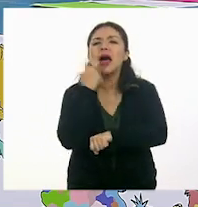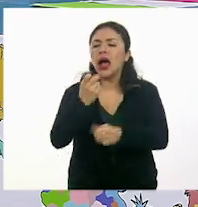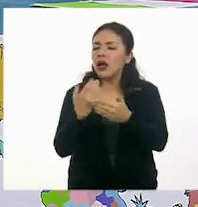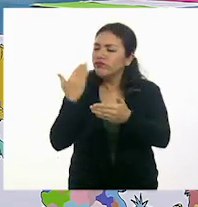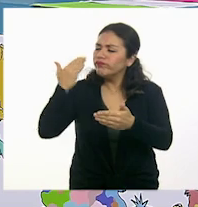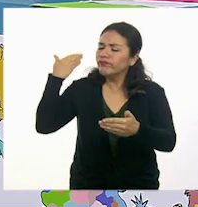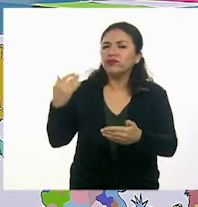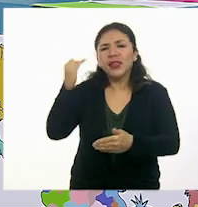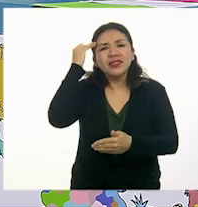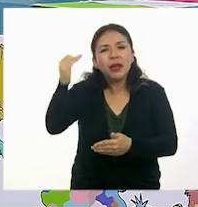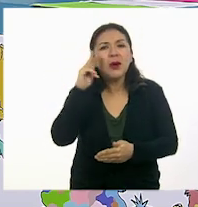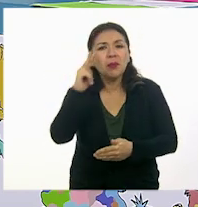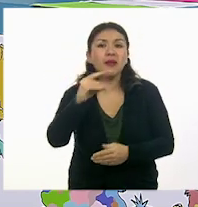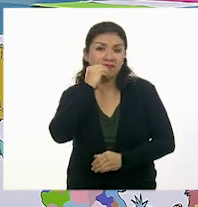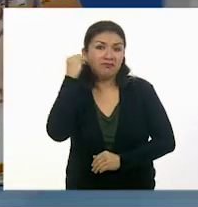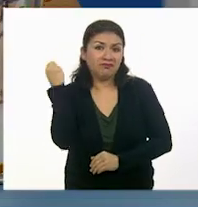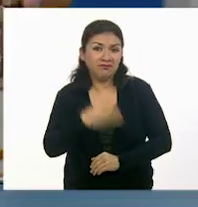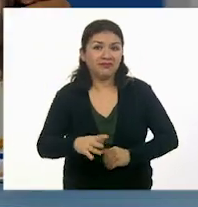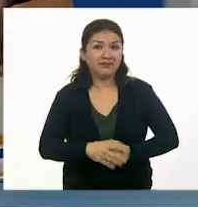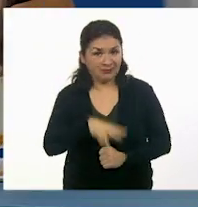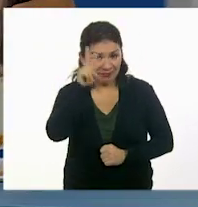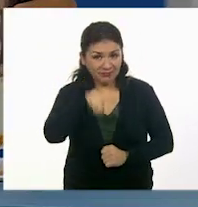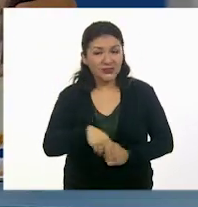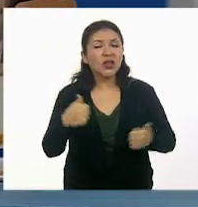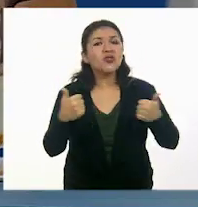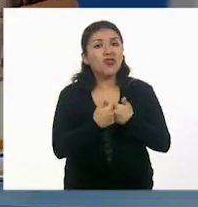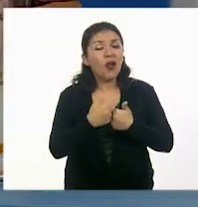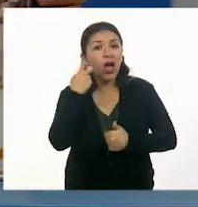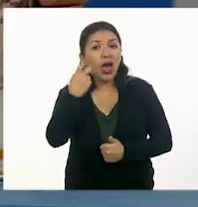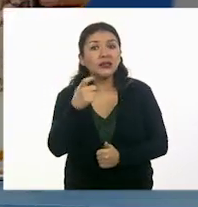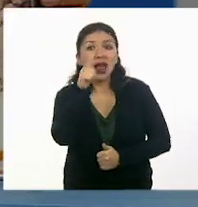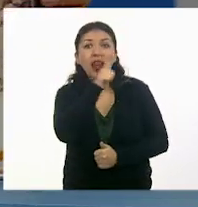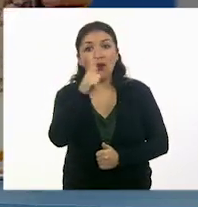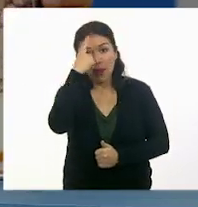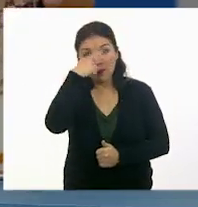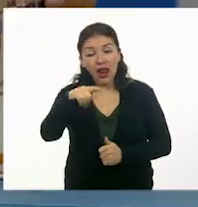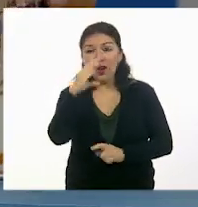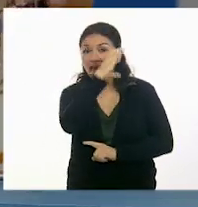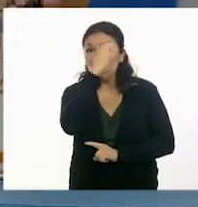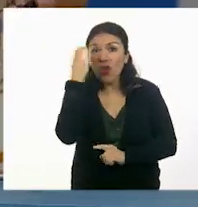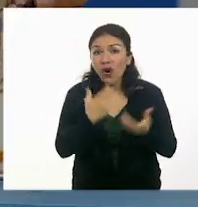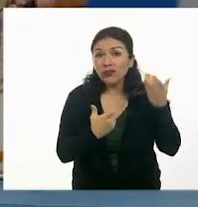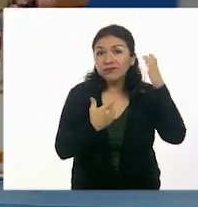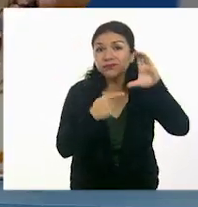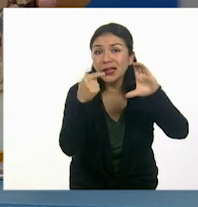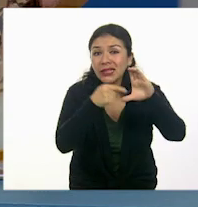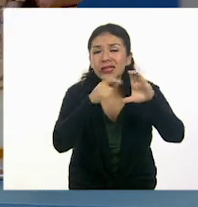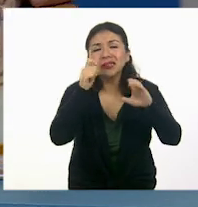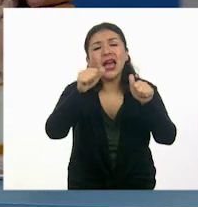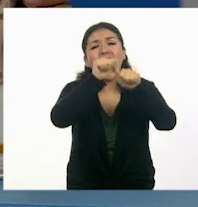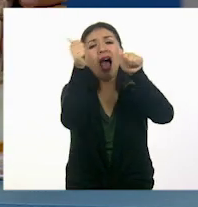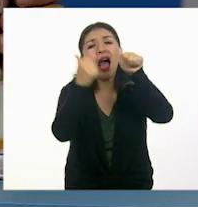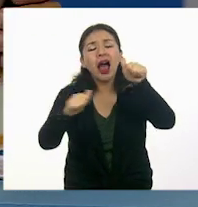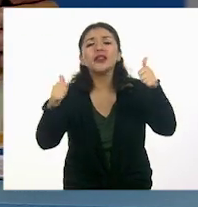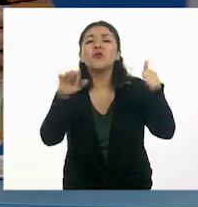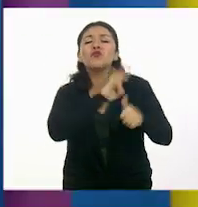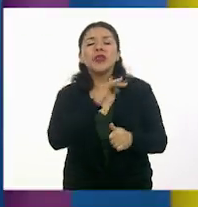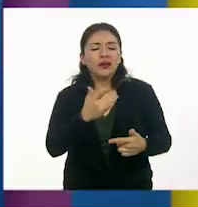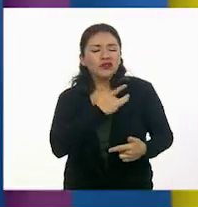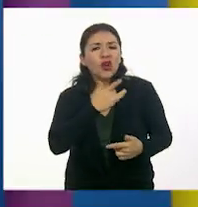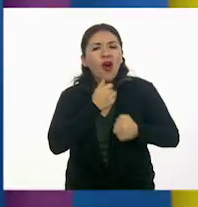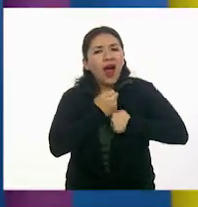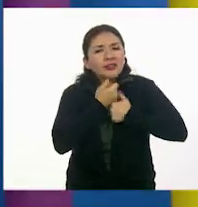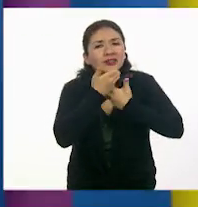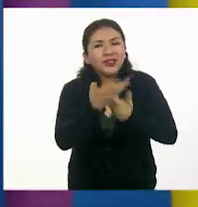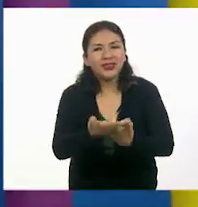aventura. Y qué hermoso el lenguaje es el de las fotografías. Es un arte que comunica con el corazón.